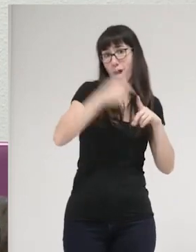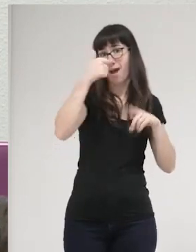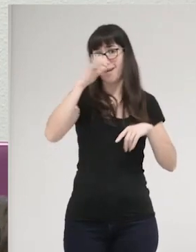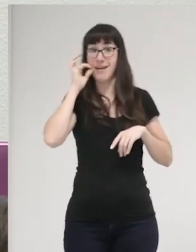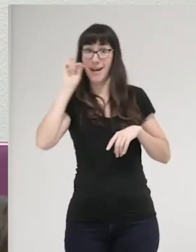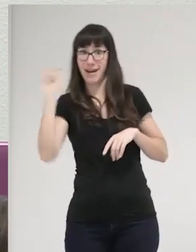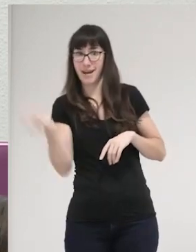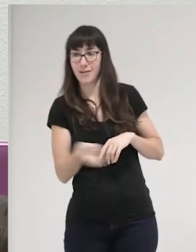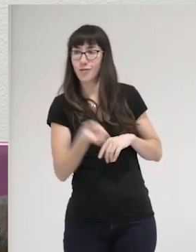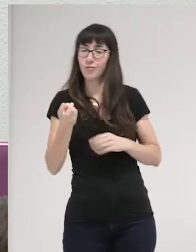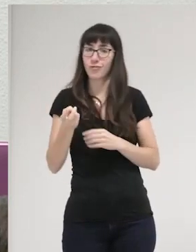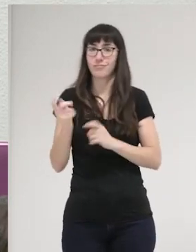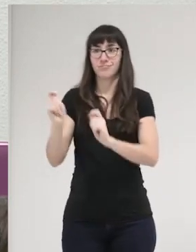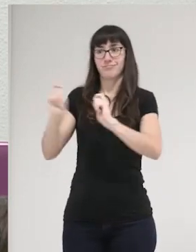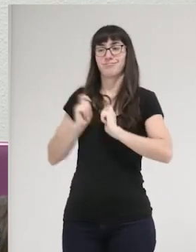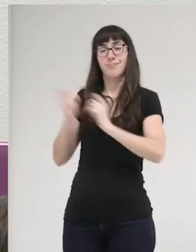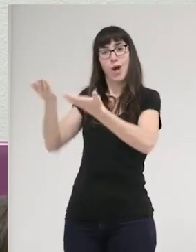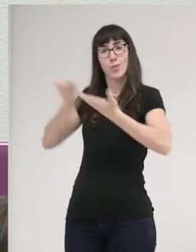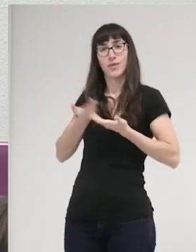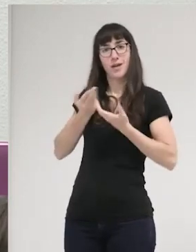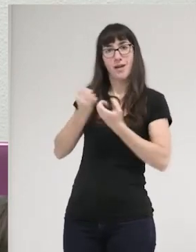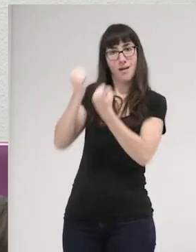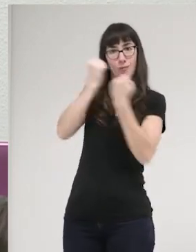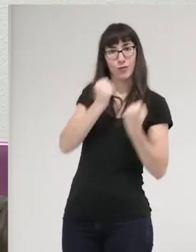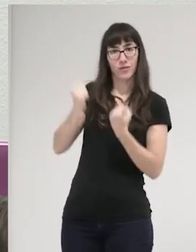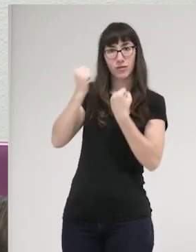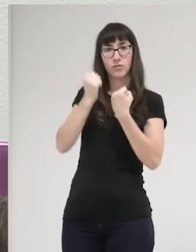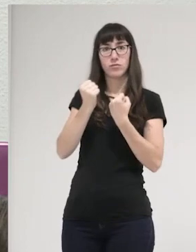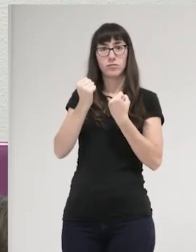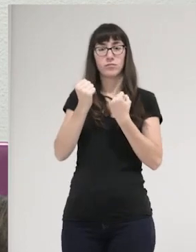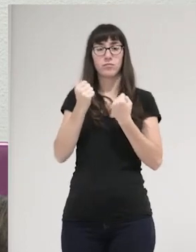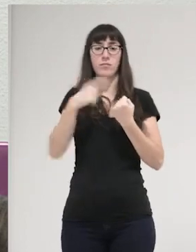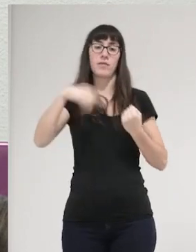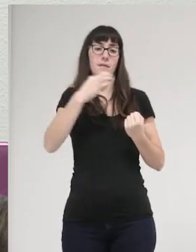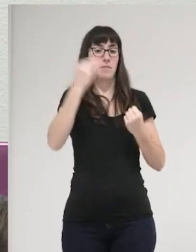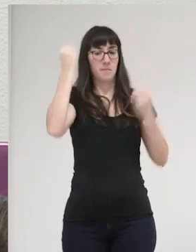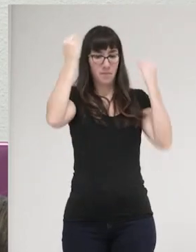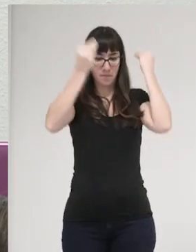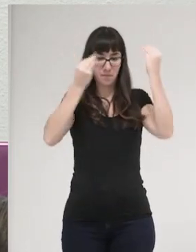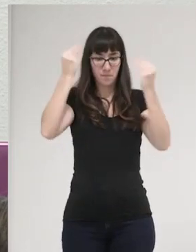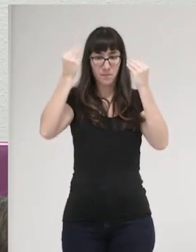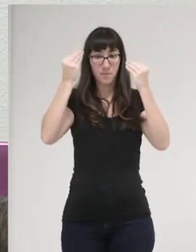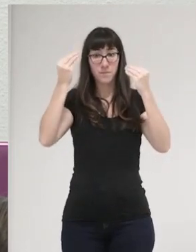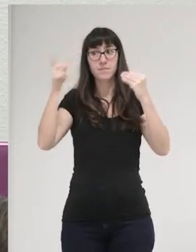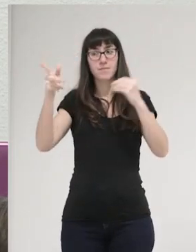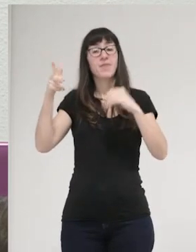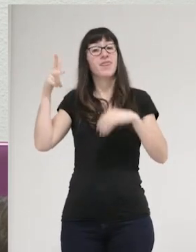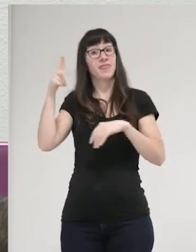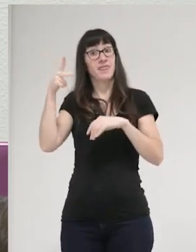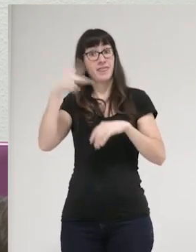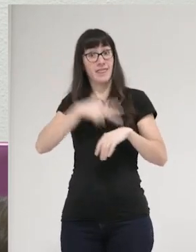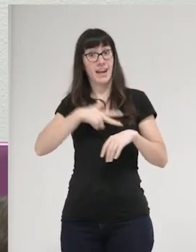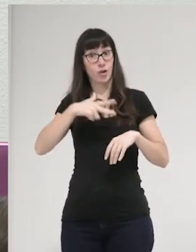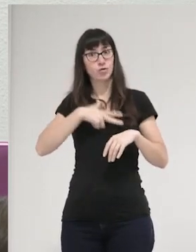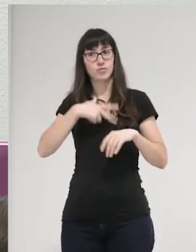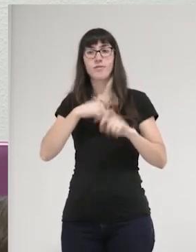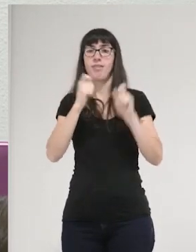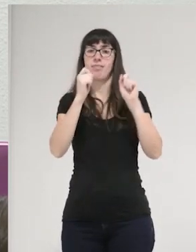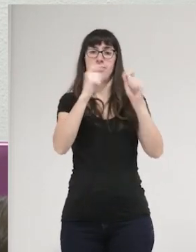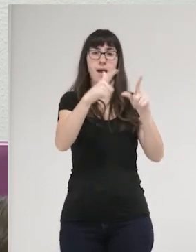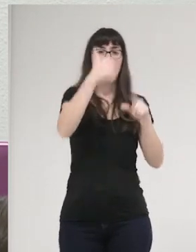que, primero, el derecho tiene una capacidad performativa, decir, lo que estábamos diciendo, construye masculinidad y feminidad, ¿vale? De hecho,